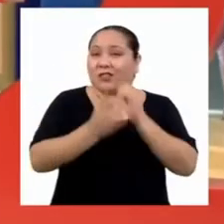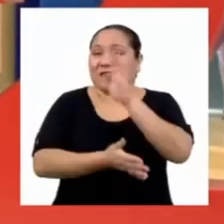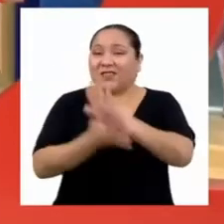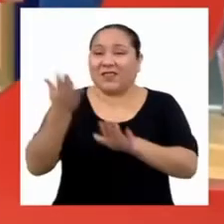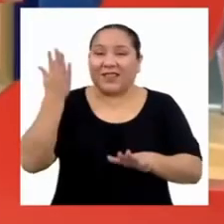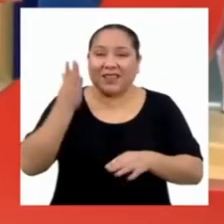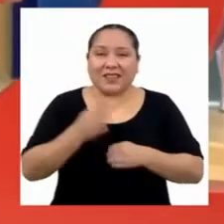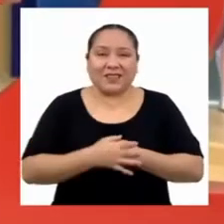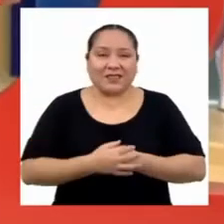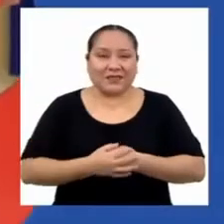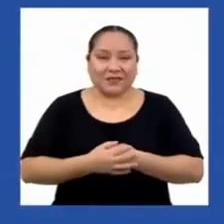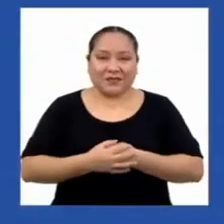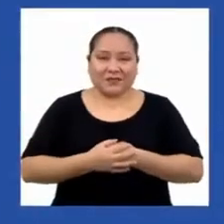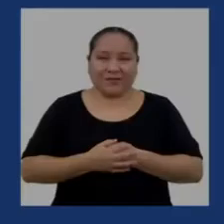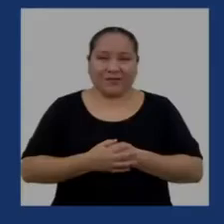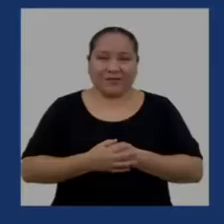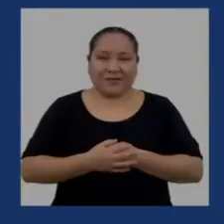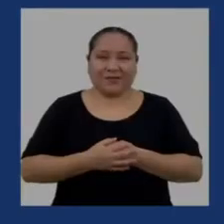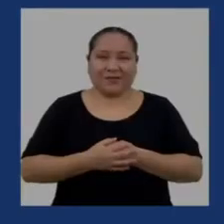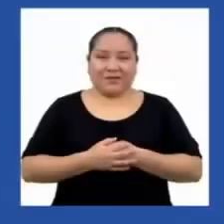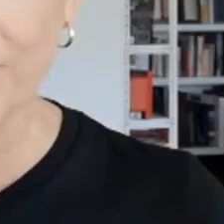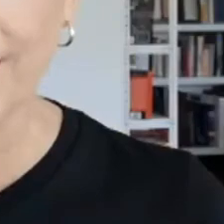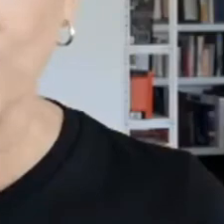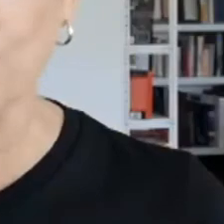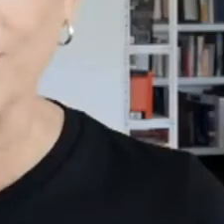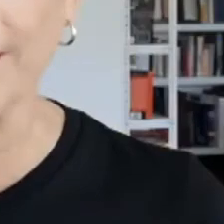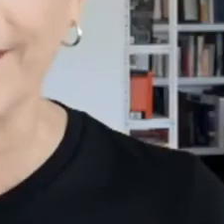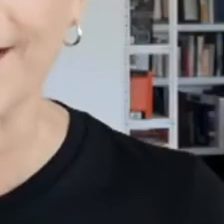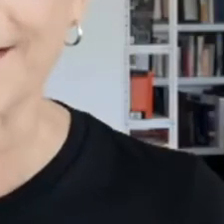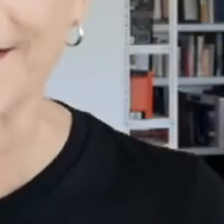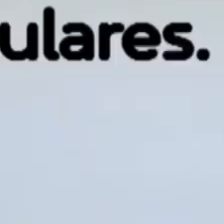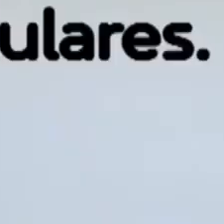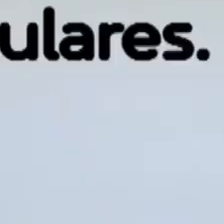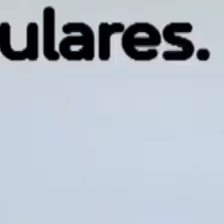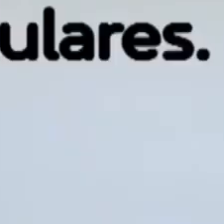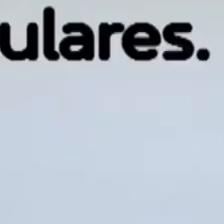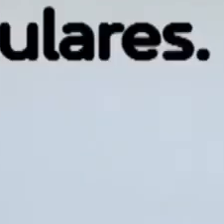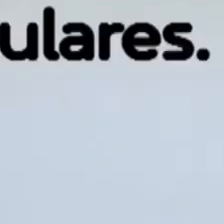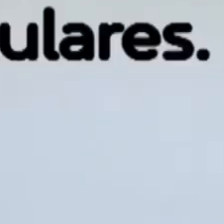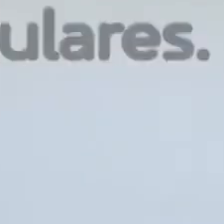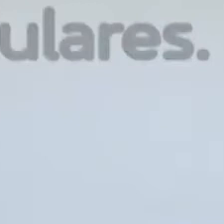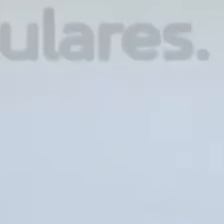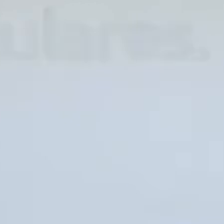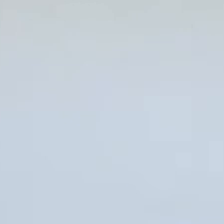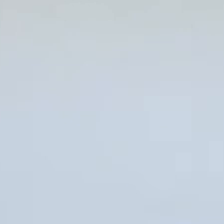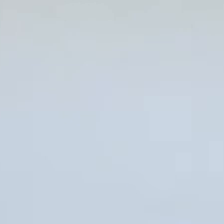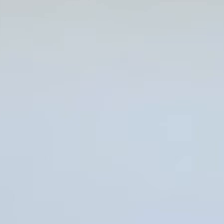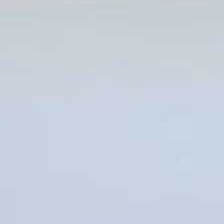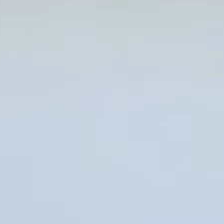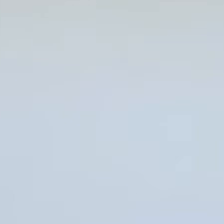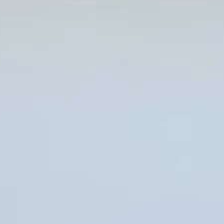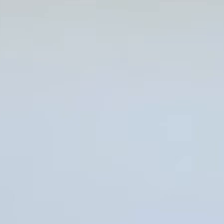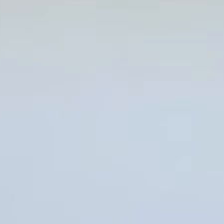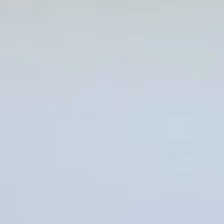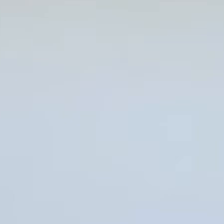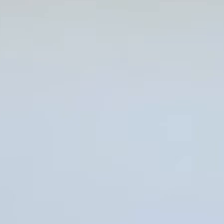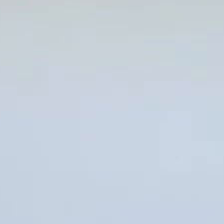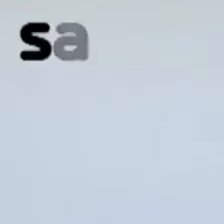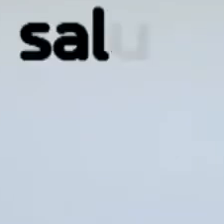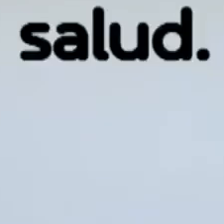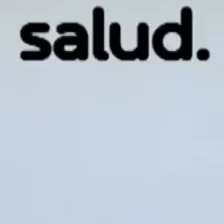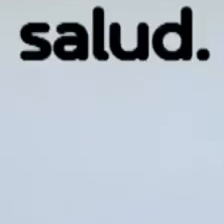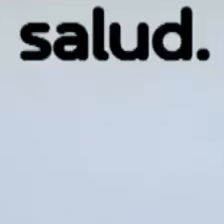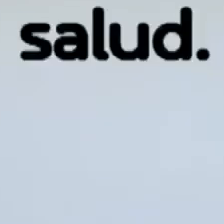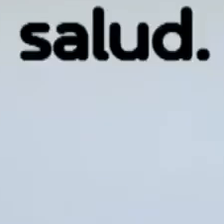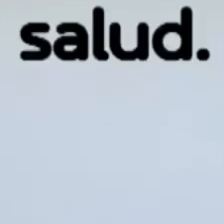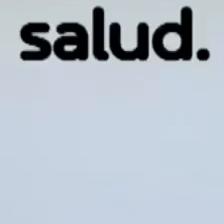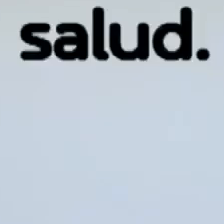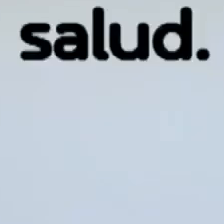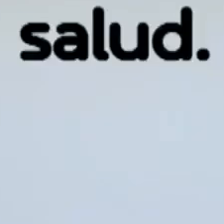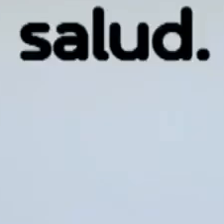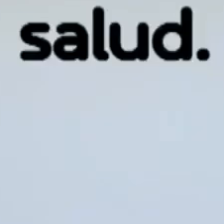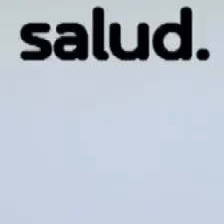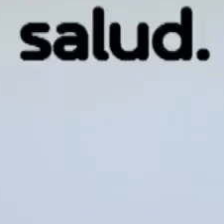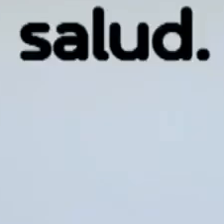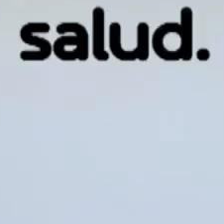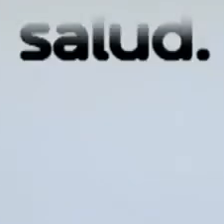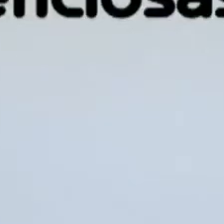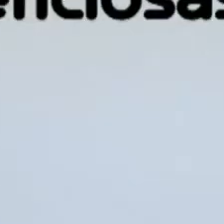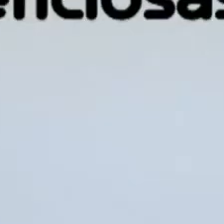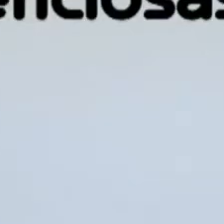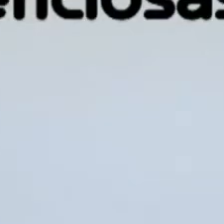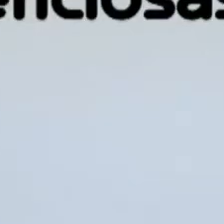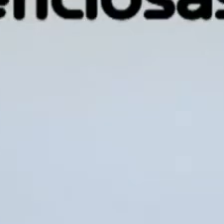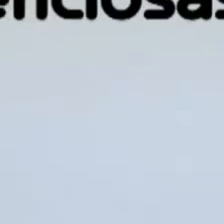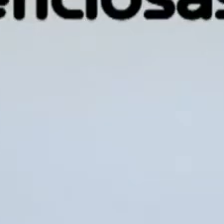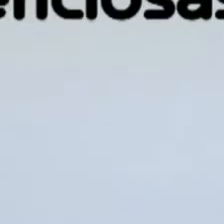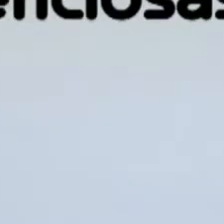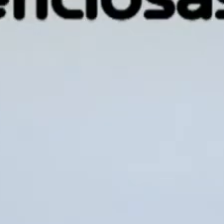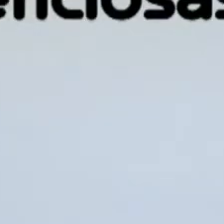vayan! ¡No se les considera saludos a celulares y casi siempre son perjudiciales para la salud, mientras que